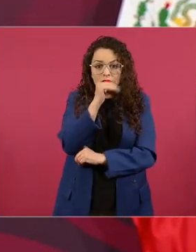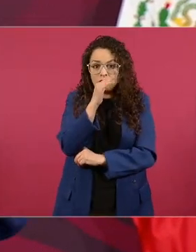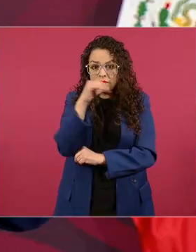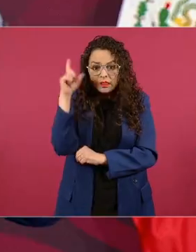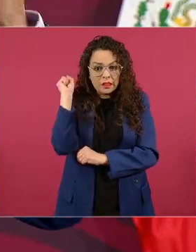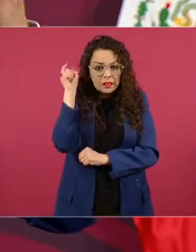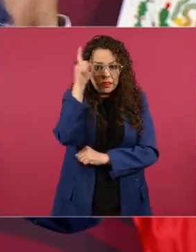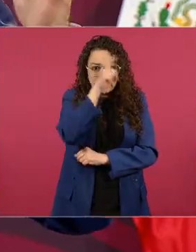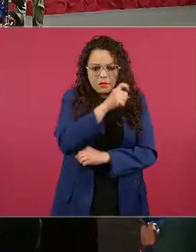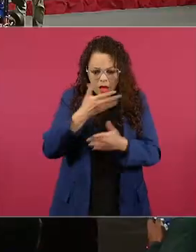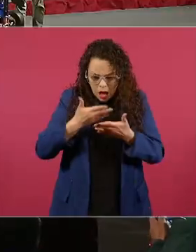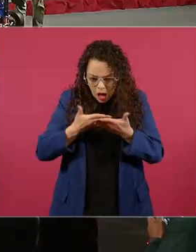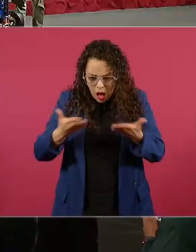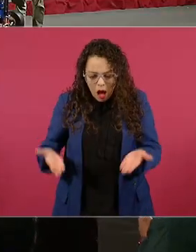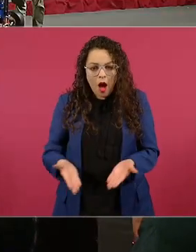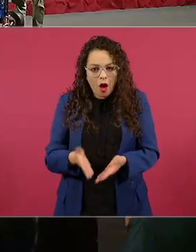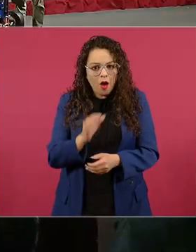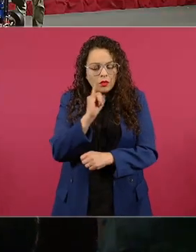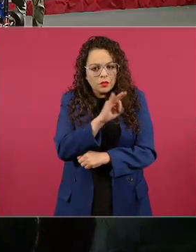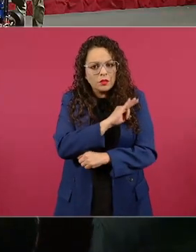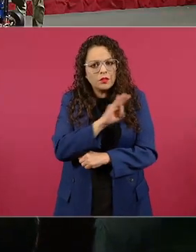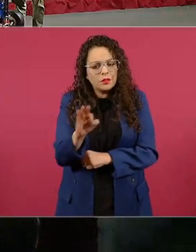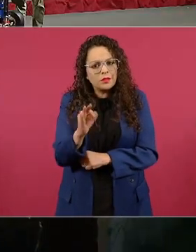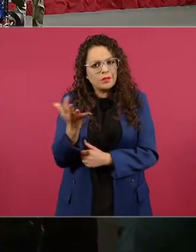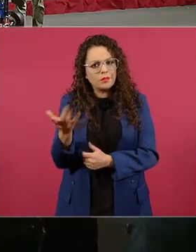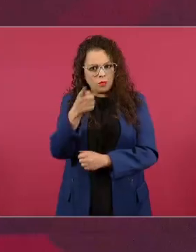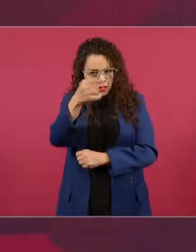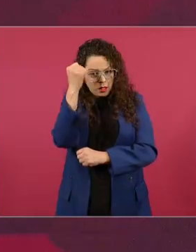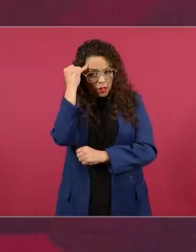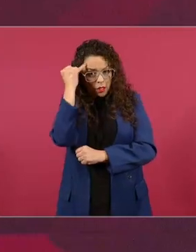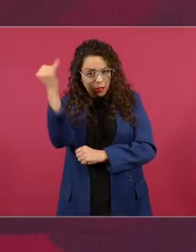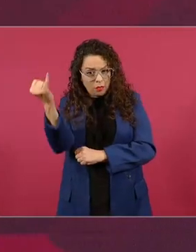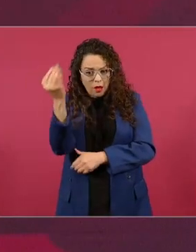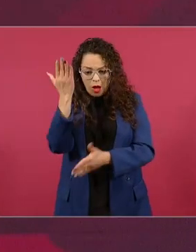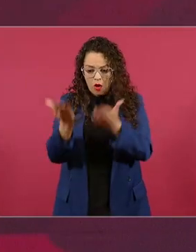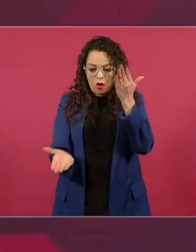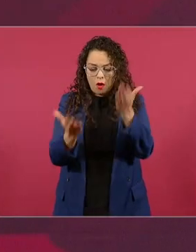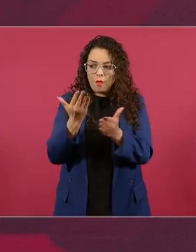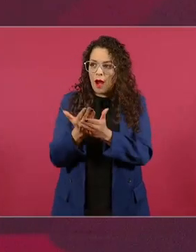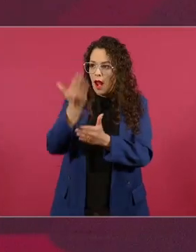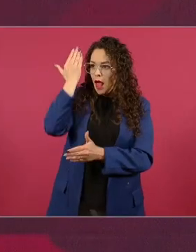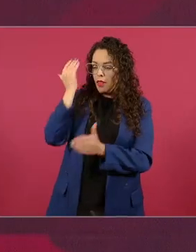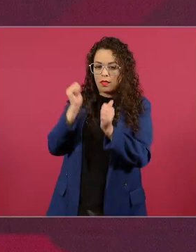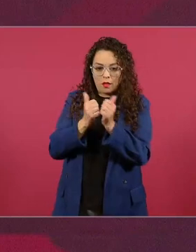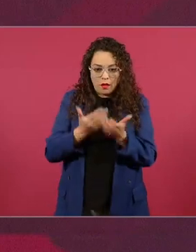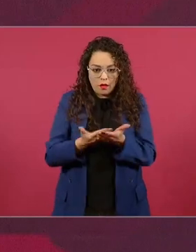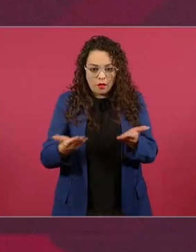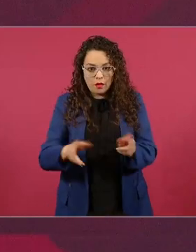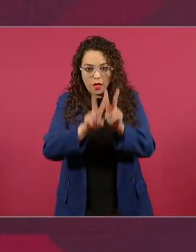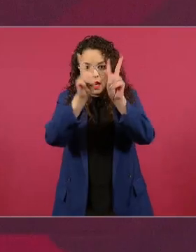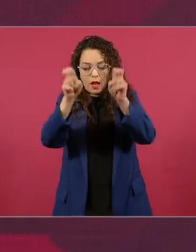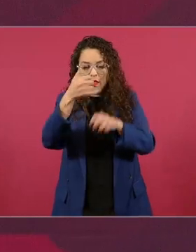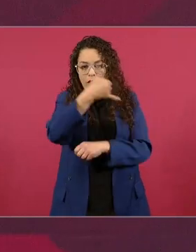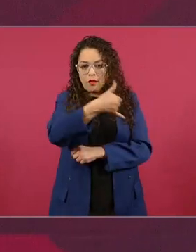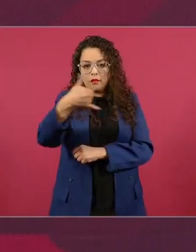imagínense cómo era antes todo lo relacionado con el Infonavit predominaba la corrupción